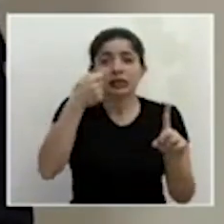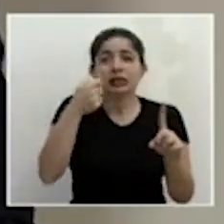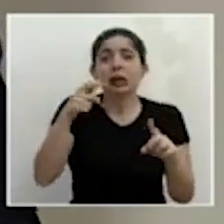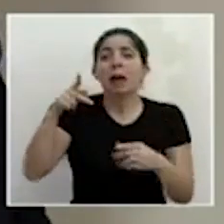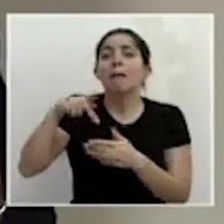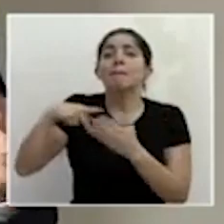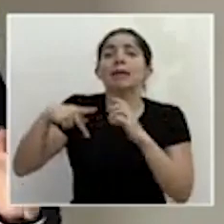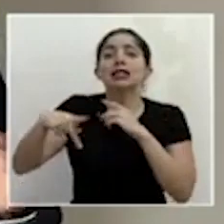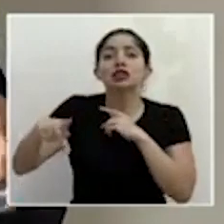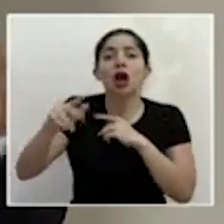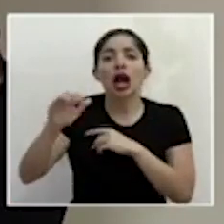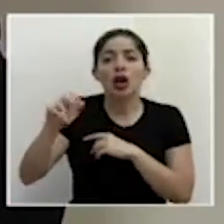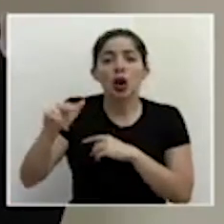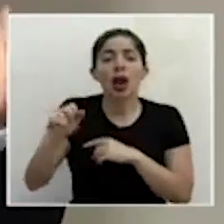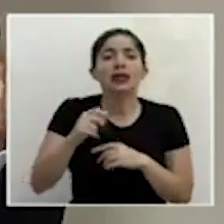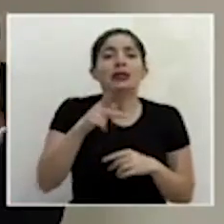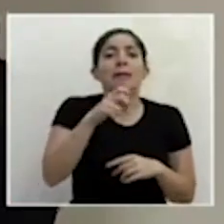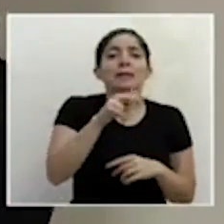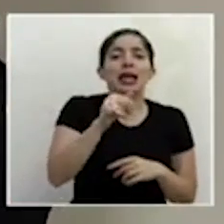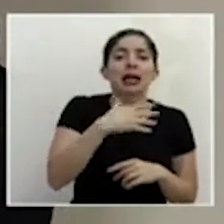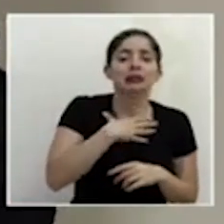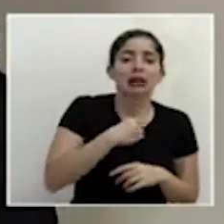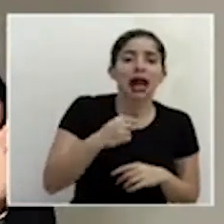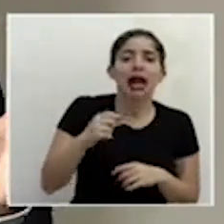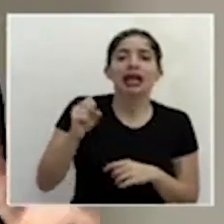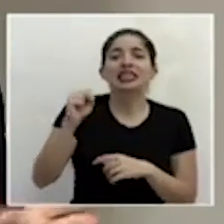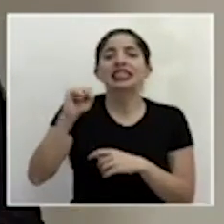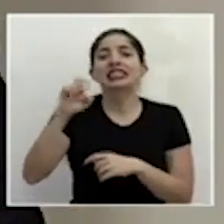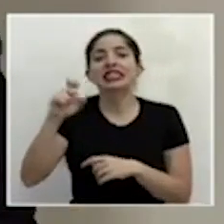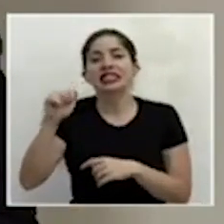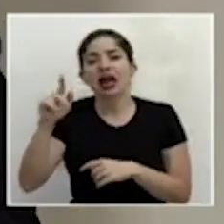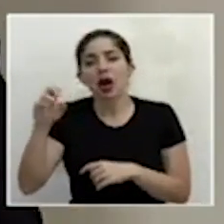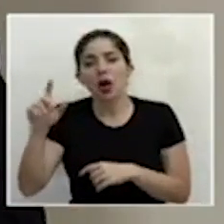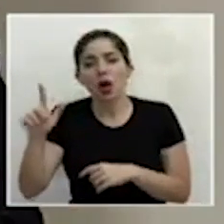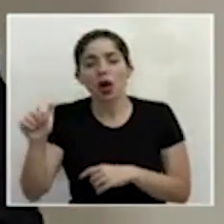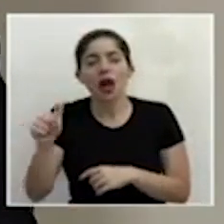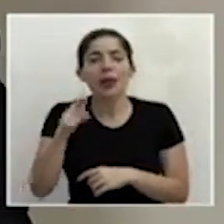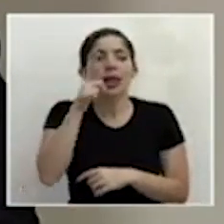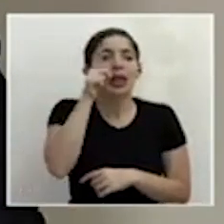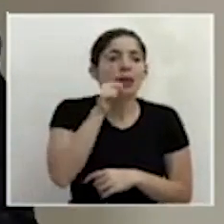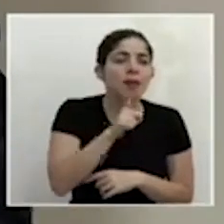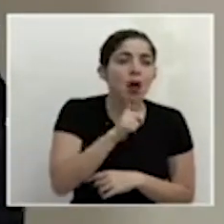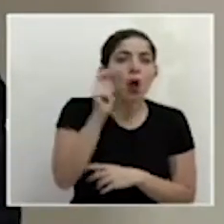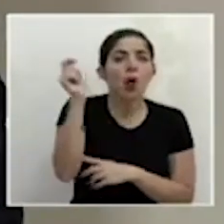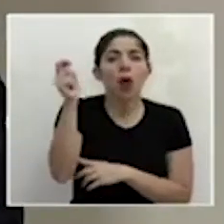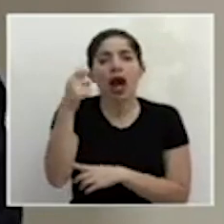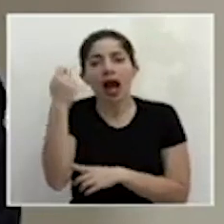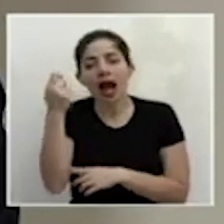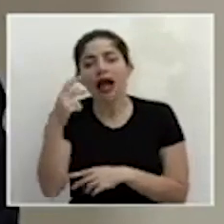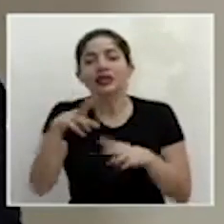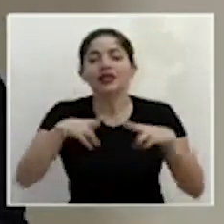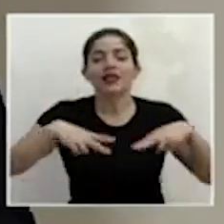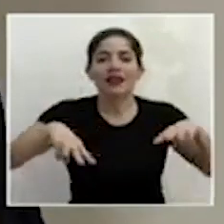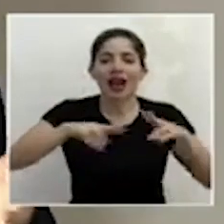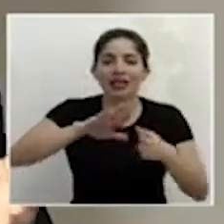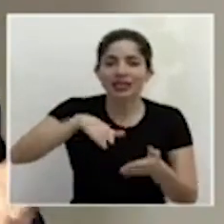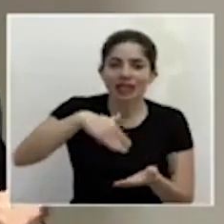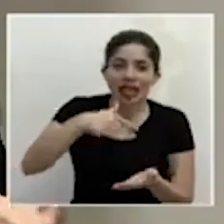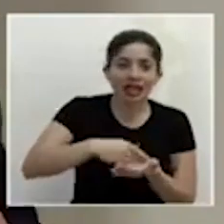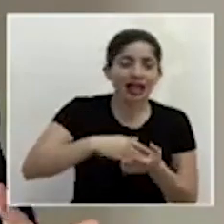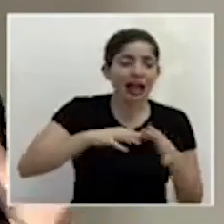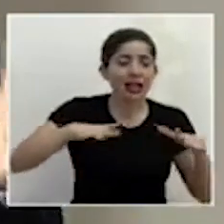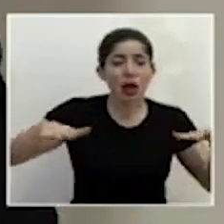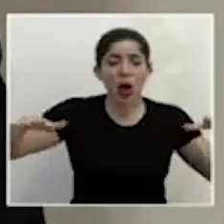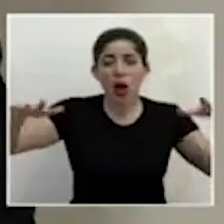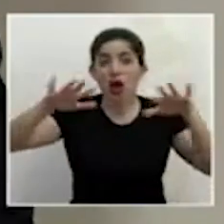Paso Canoas, en Peñas Blancas, en Ciczaola, en Limón, en Guanacaste, a nivel central, en el Valle Central. Y todas esas